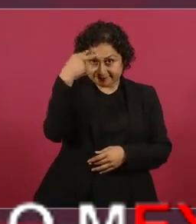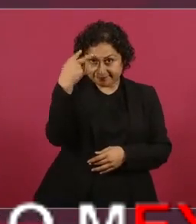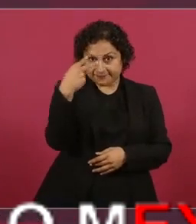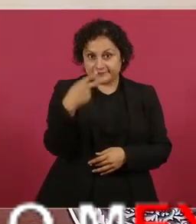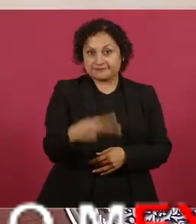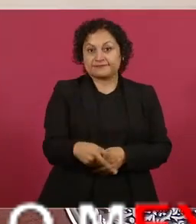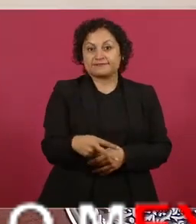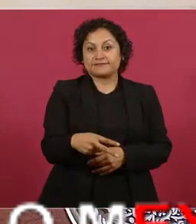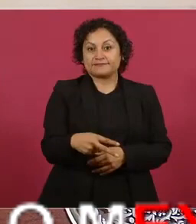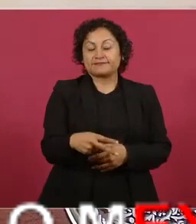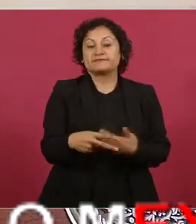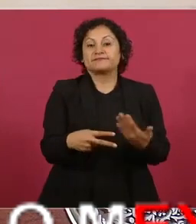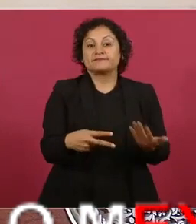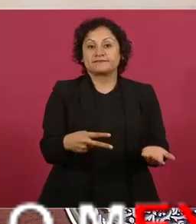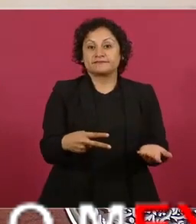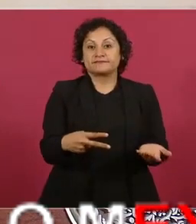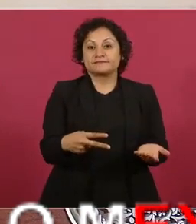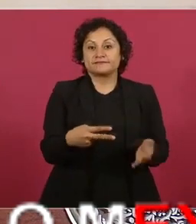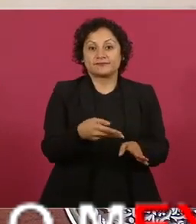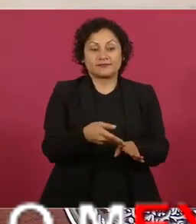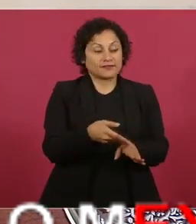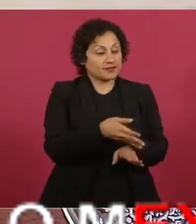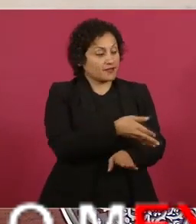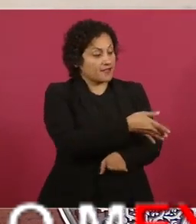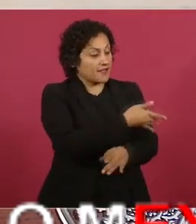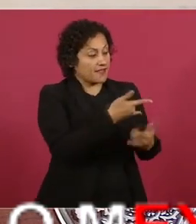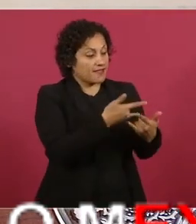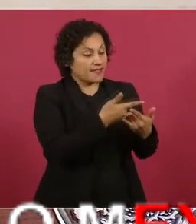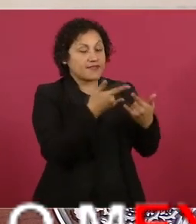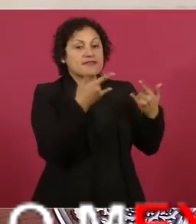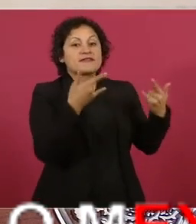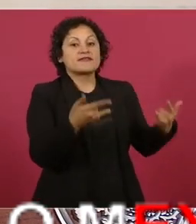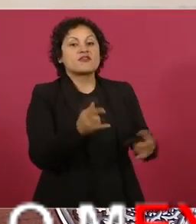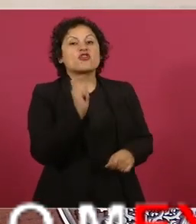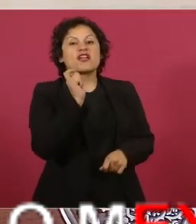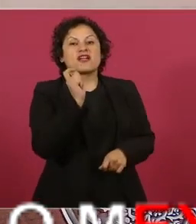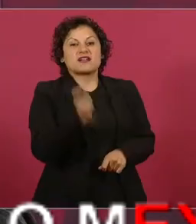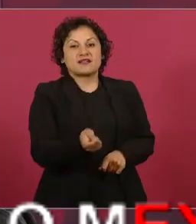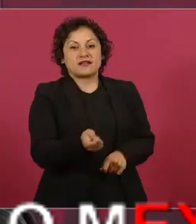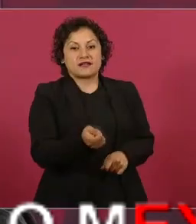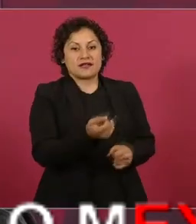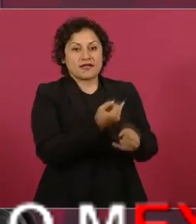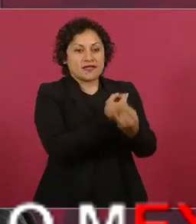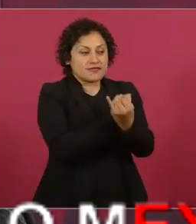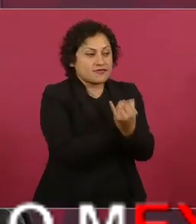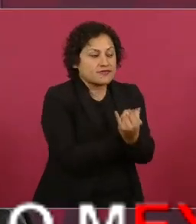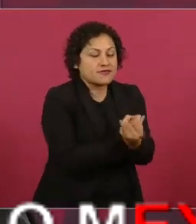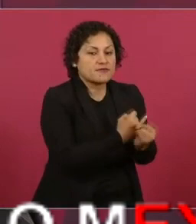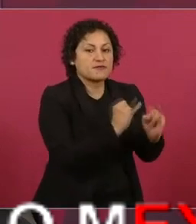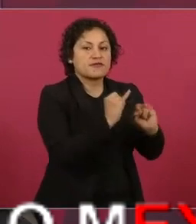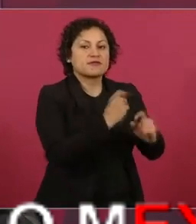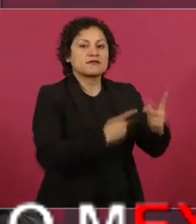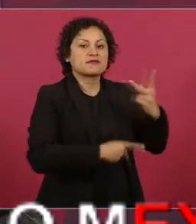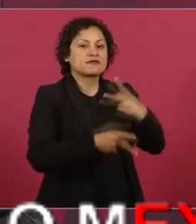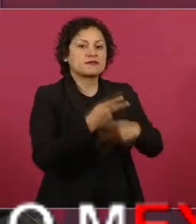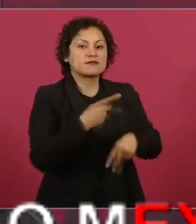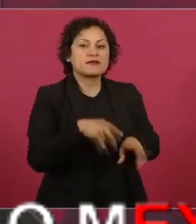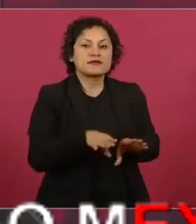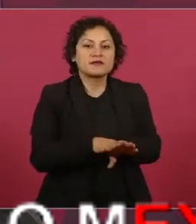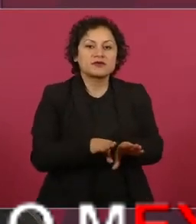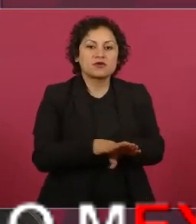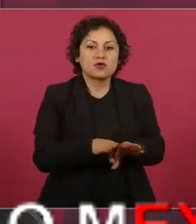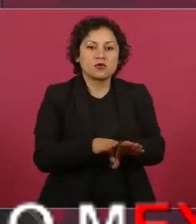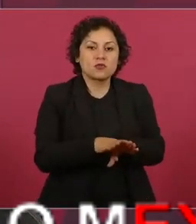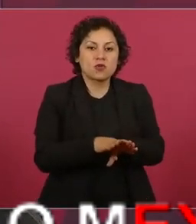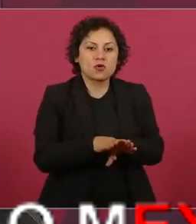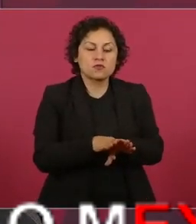logramos nuestra independencia pero luchando al mismo tiempo por